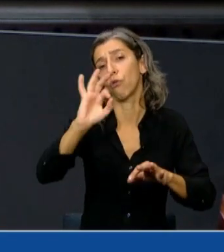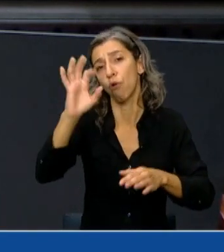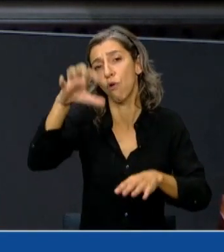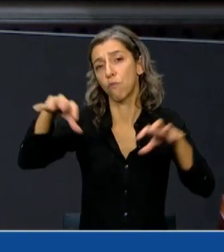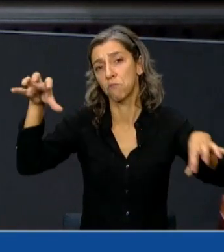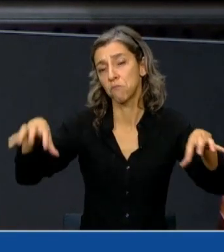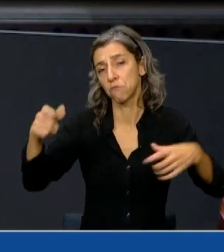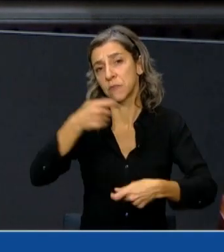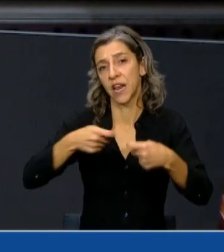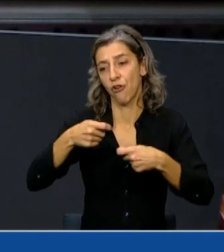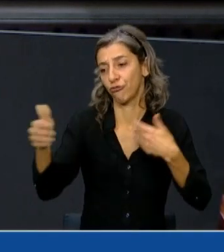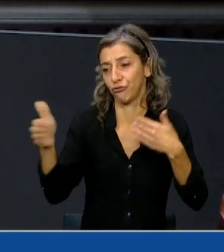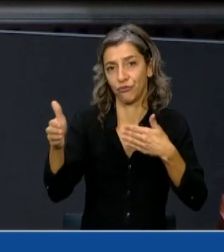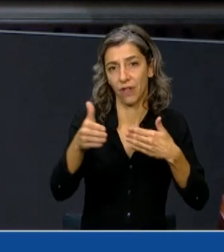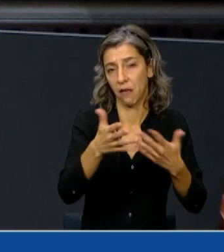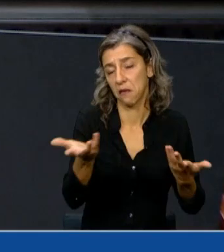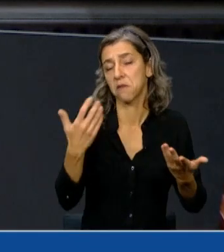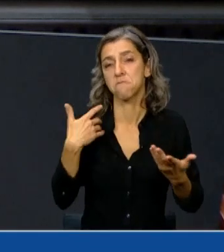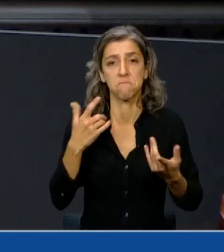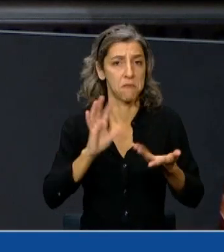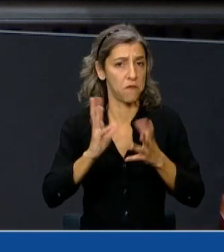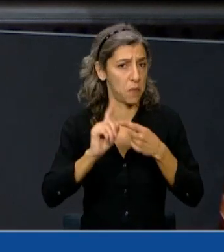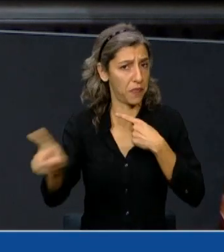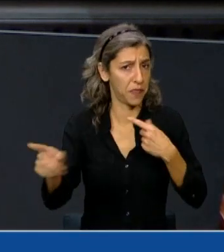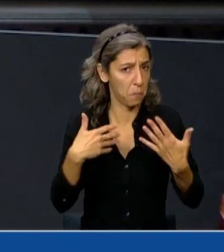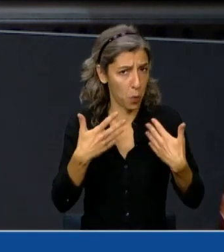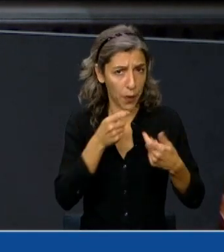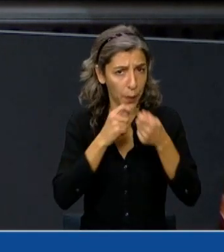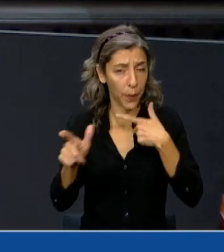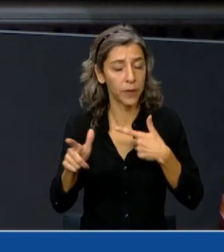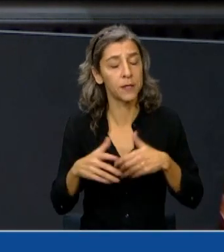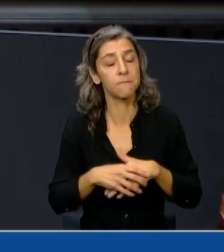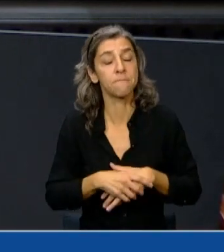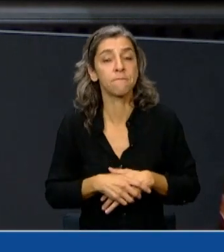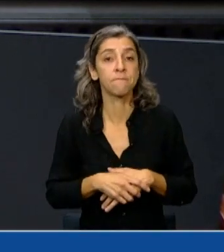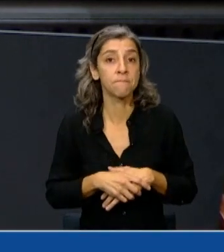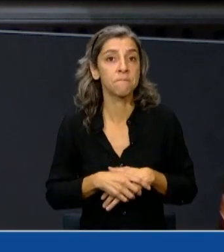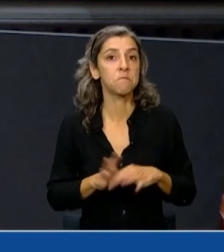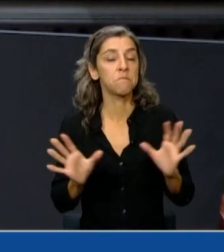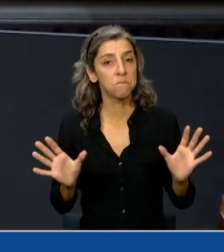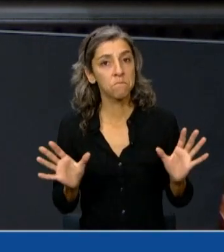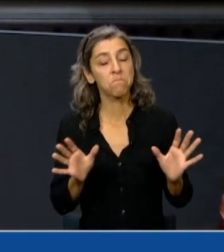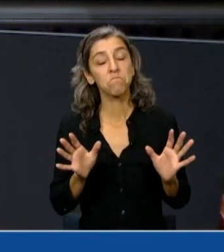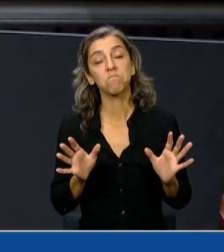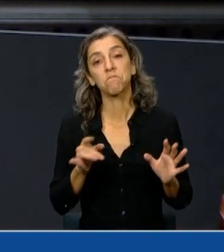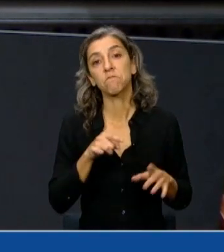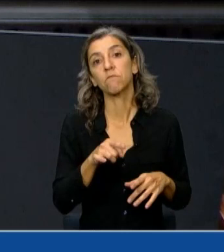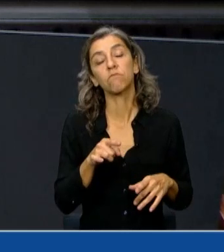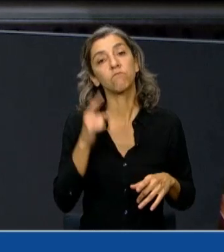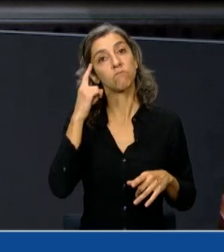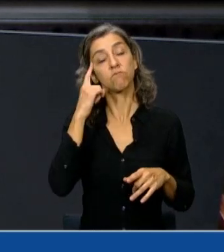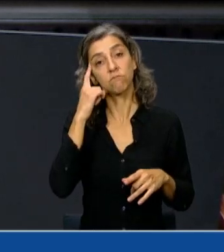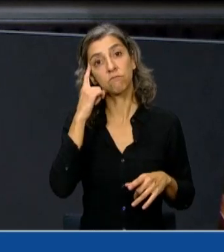de cercanía de manera directa. La verdad que si bien a primera instancia esto parece